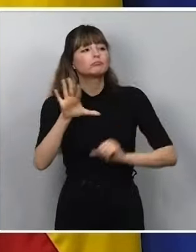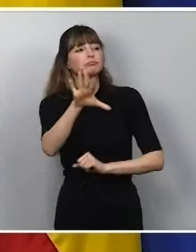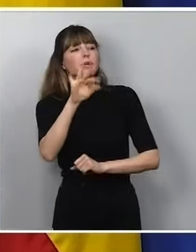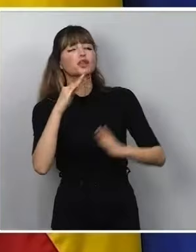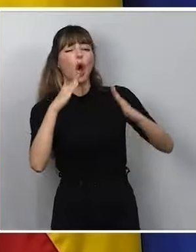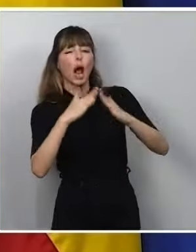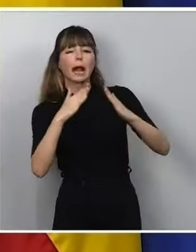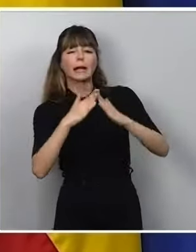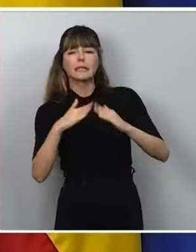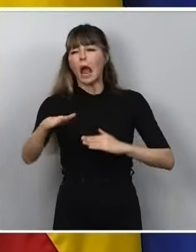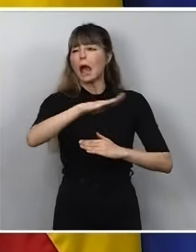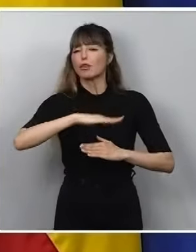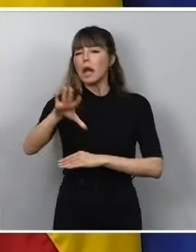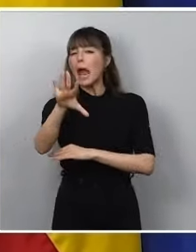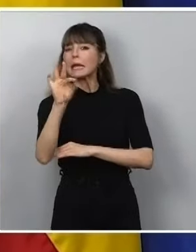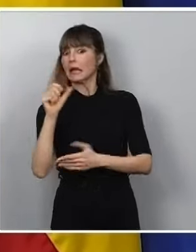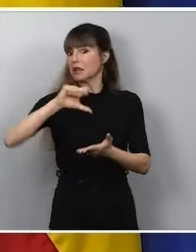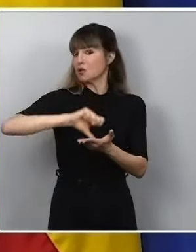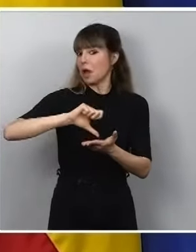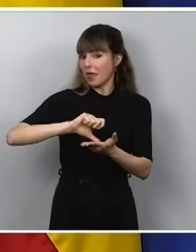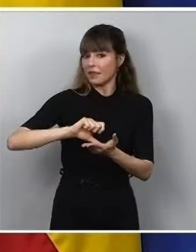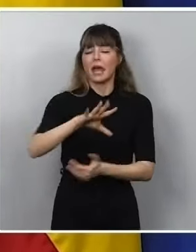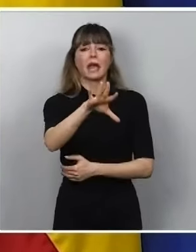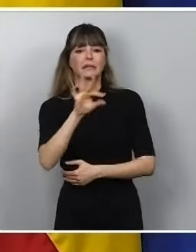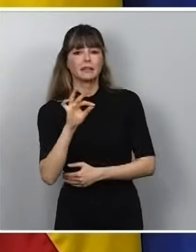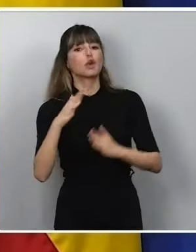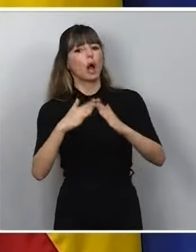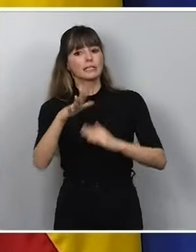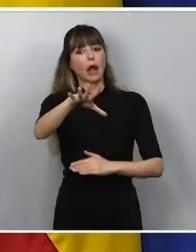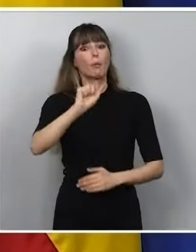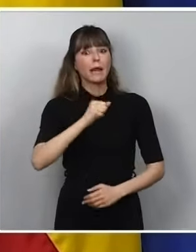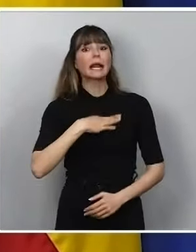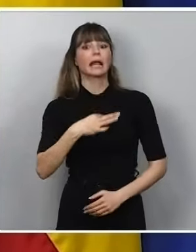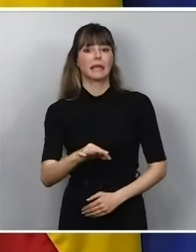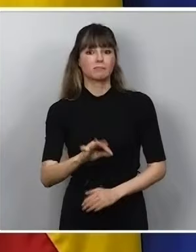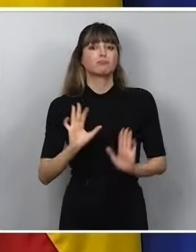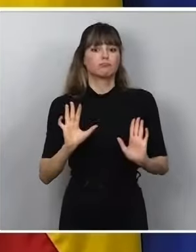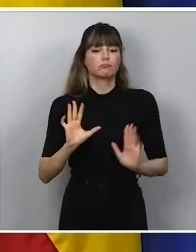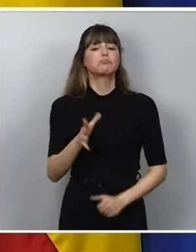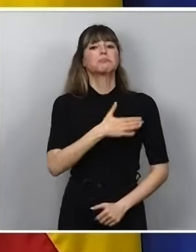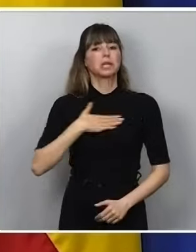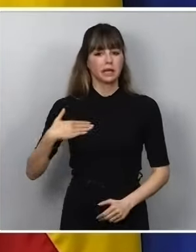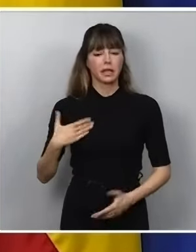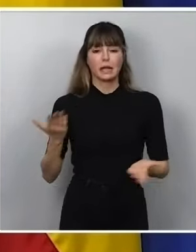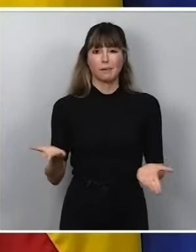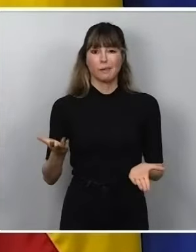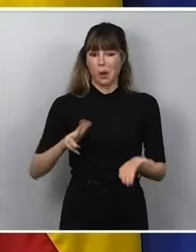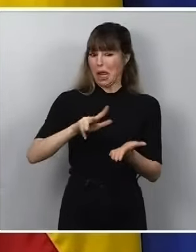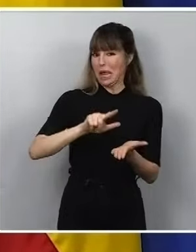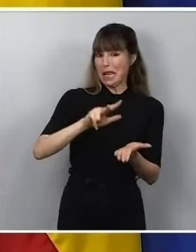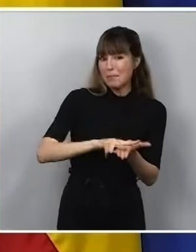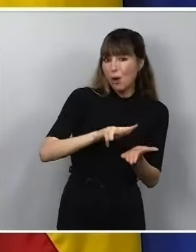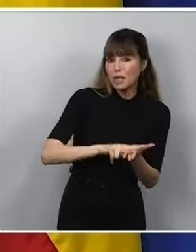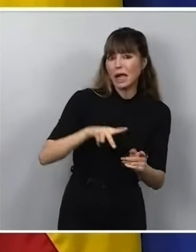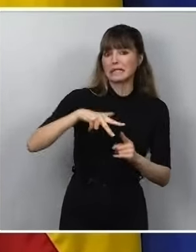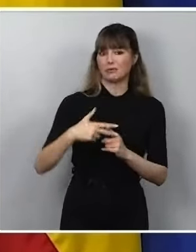personas La del mercado hipotecario por